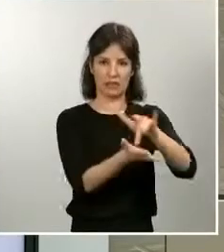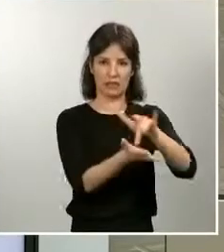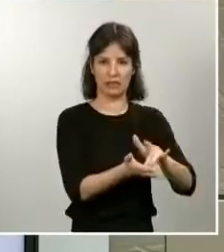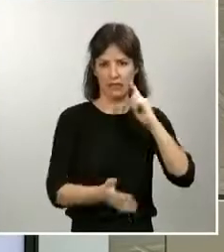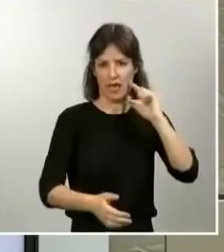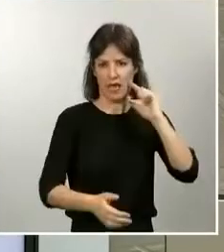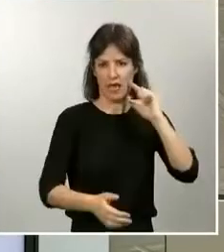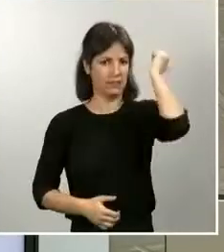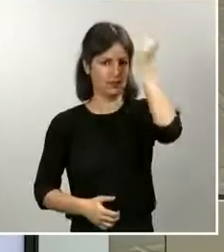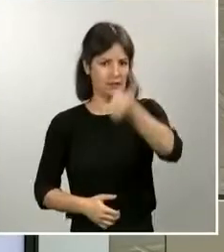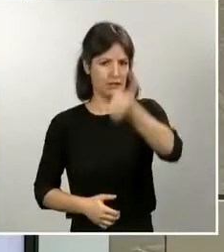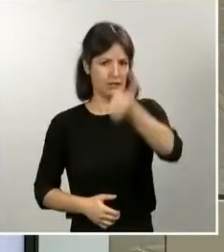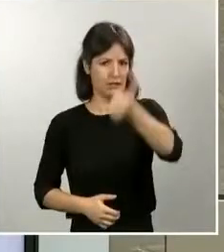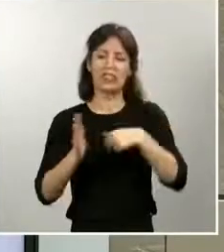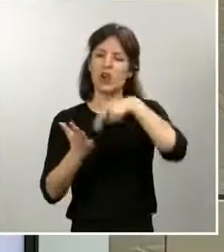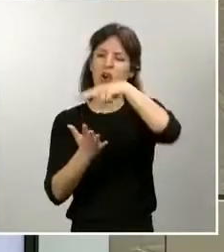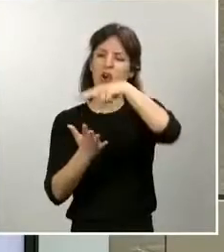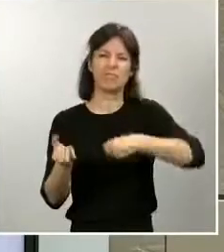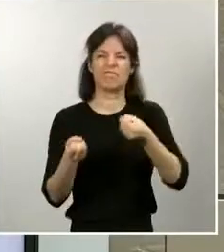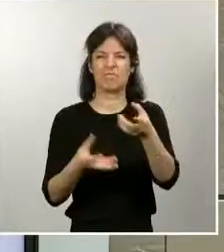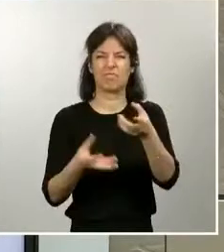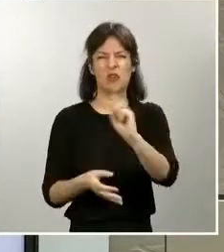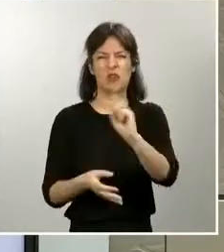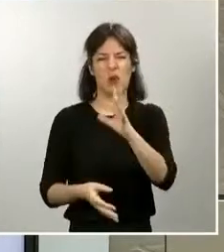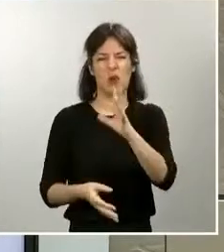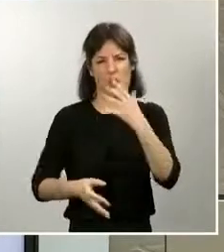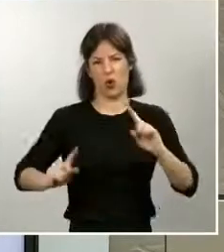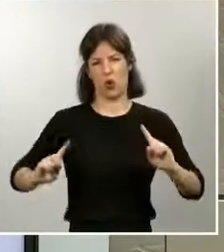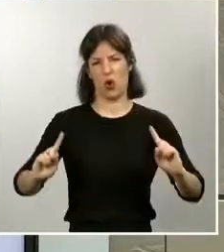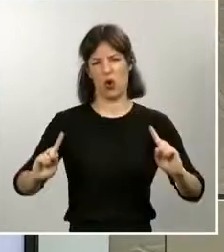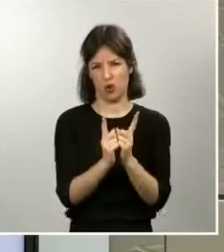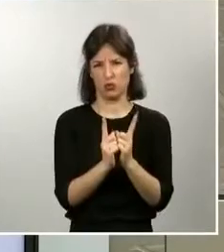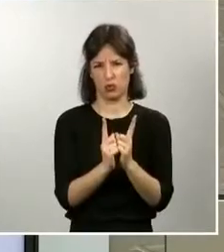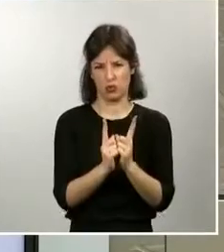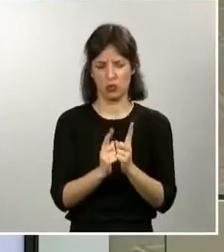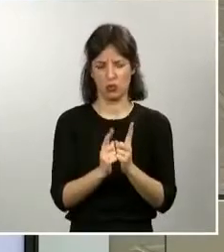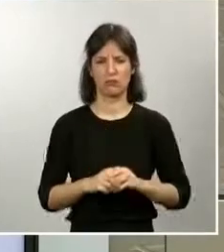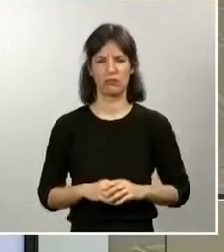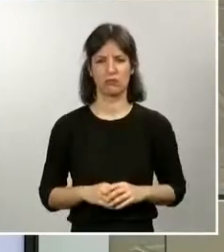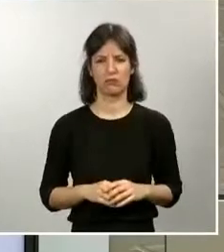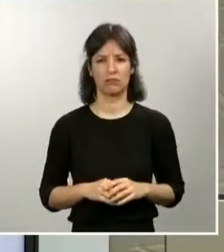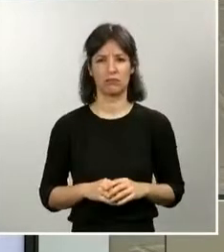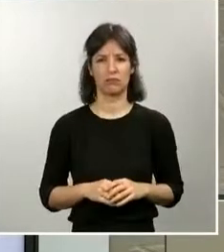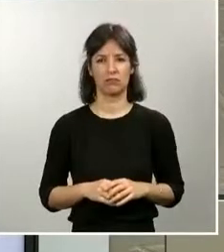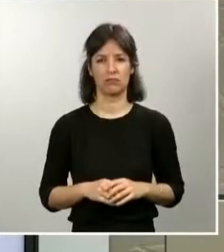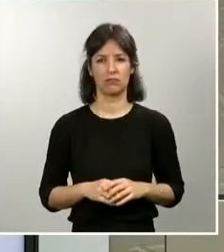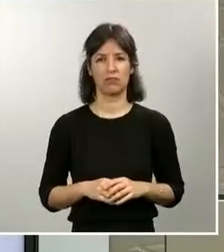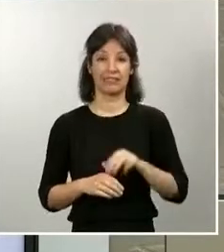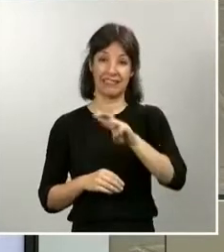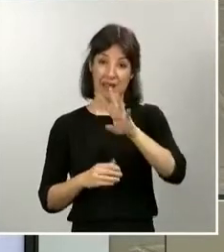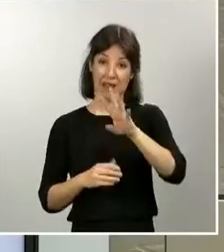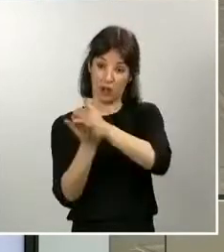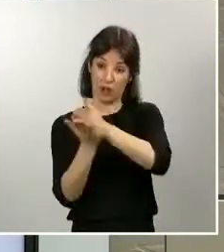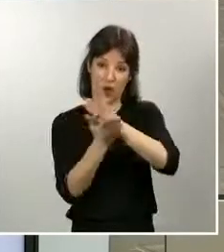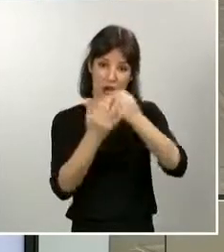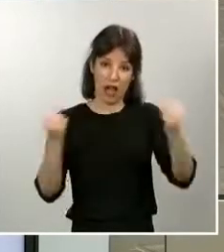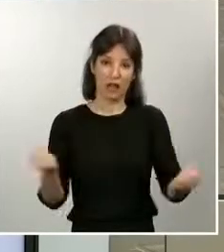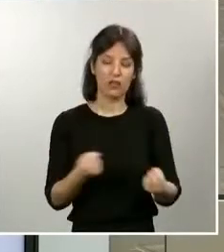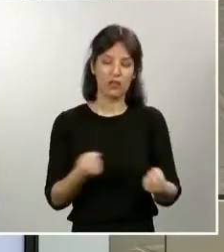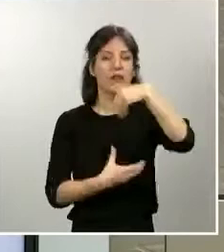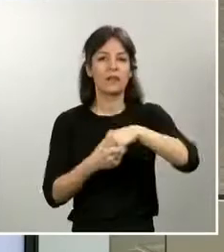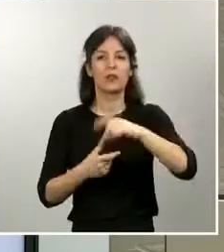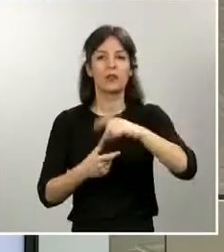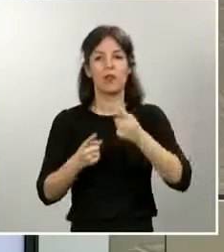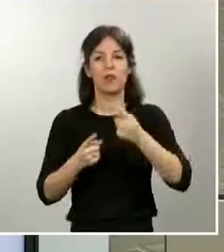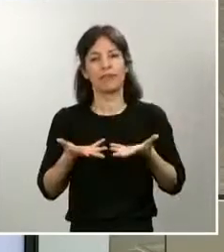leo pues por brevedad. También en estas incluyo la contribución a la seguridad en coordinación